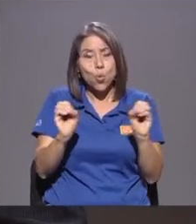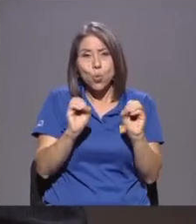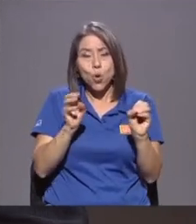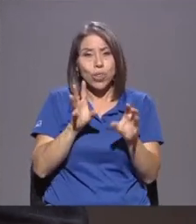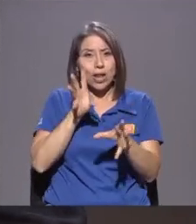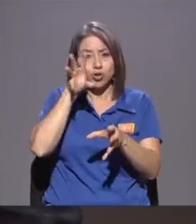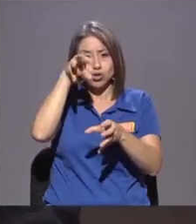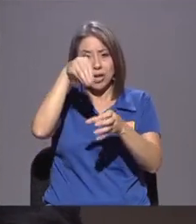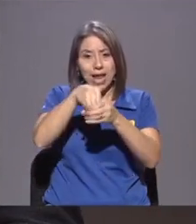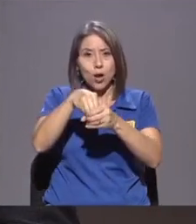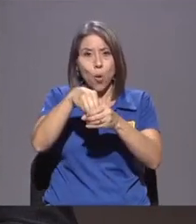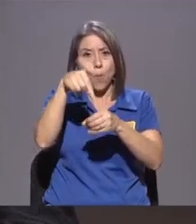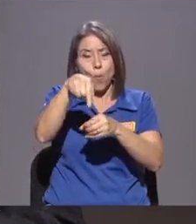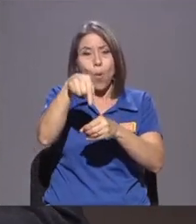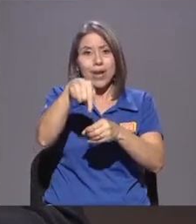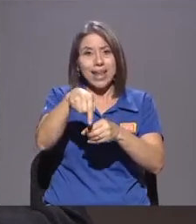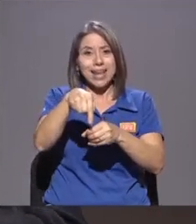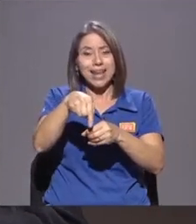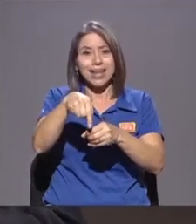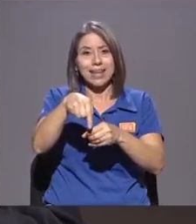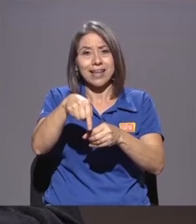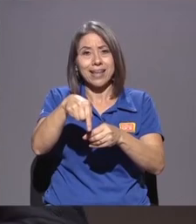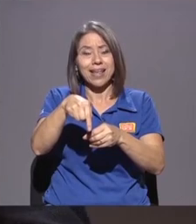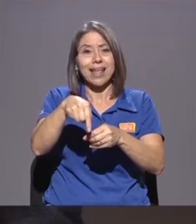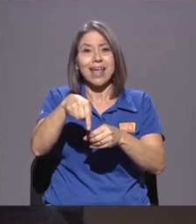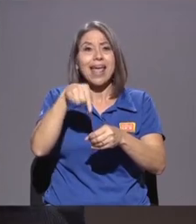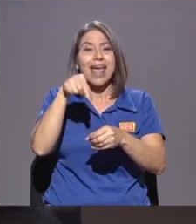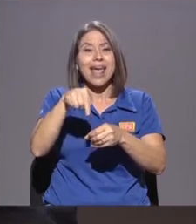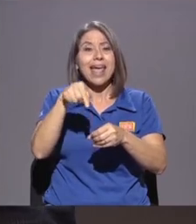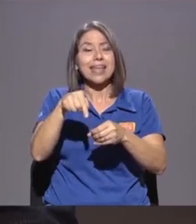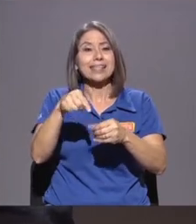Es ese Este Este Este Este Este Este